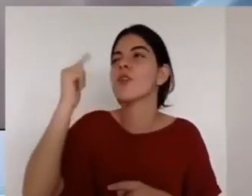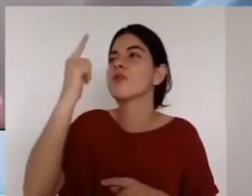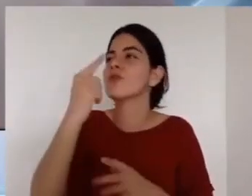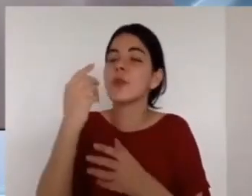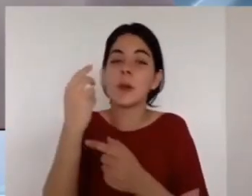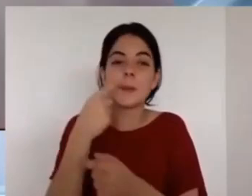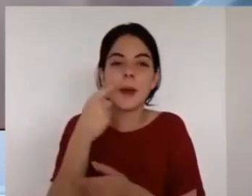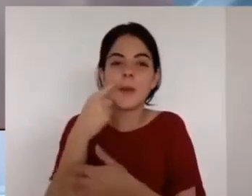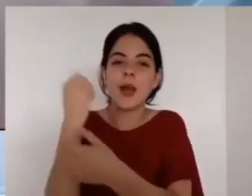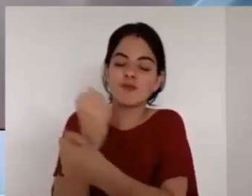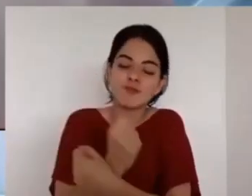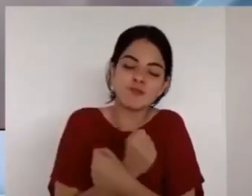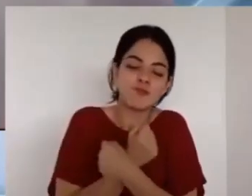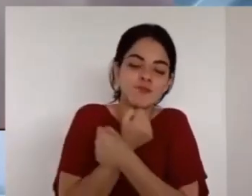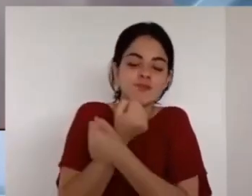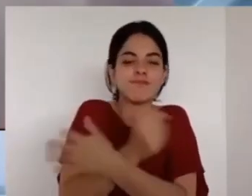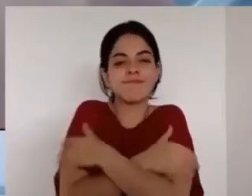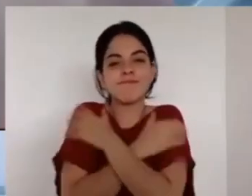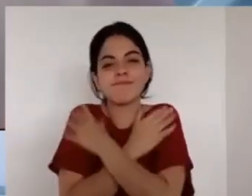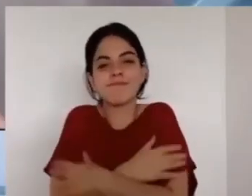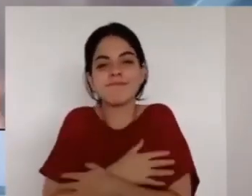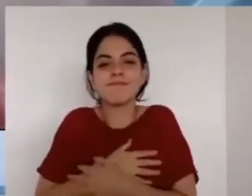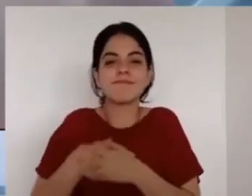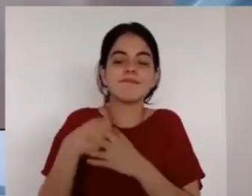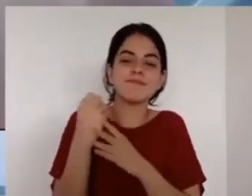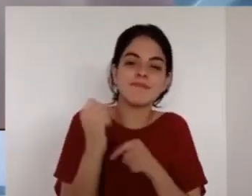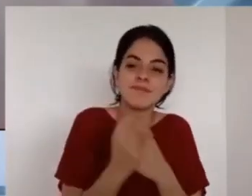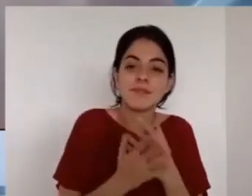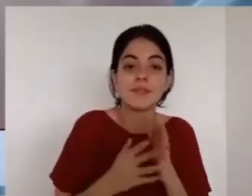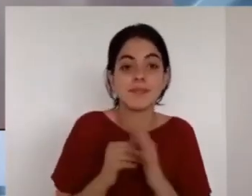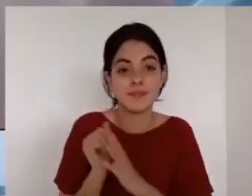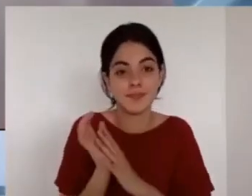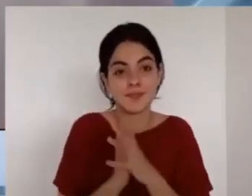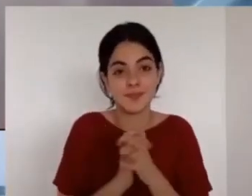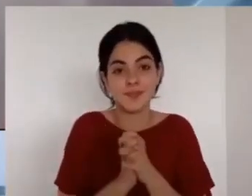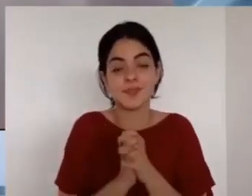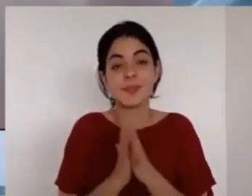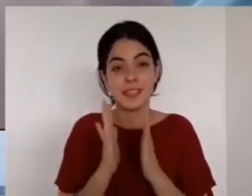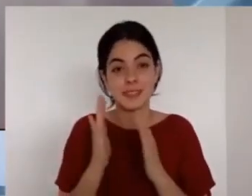esto lo digo porque no siempre es así